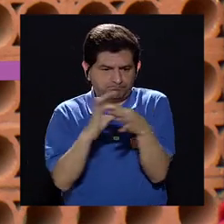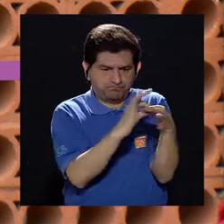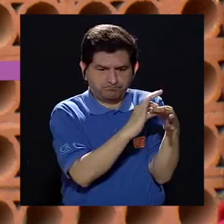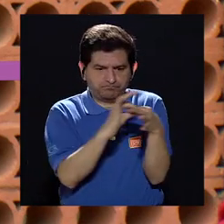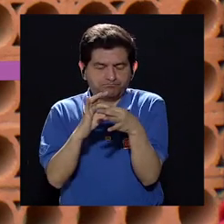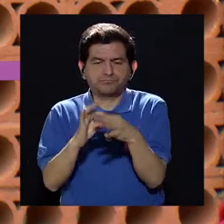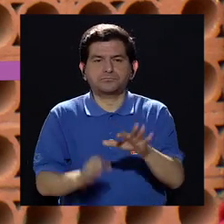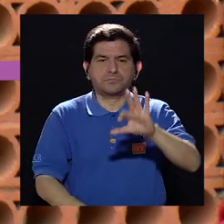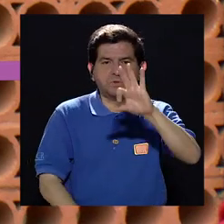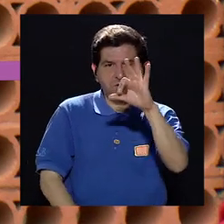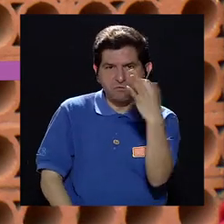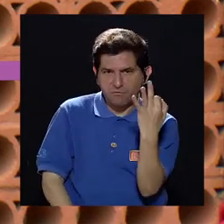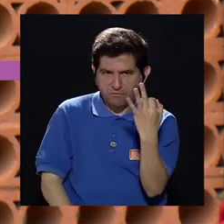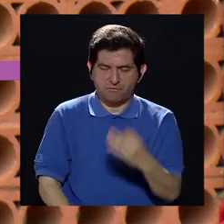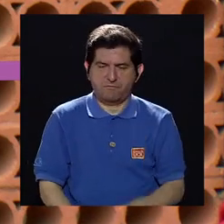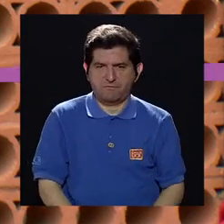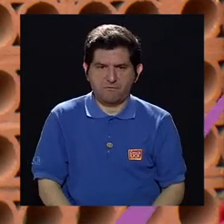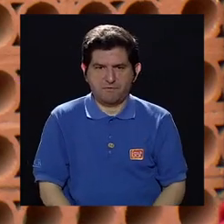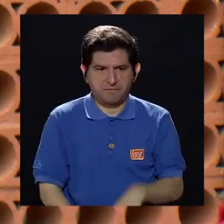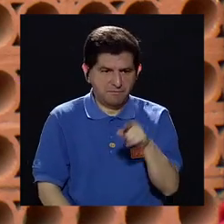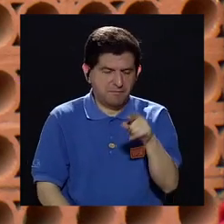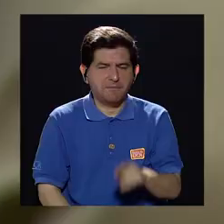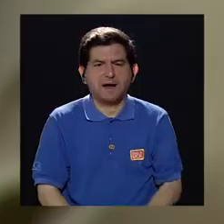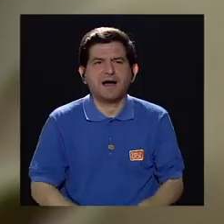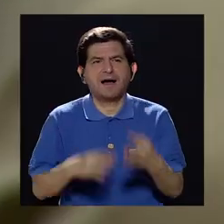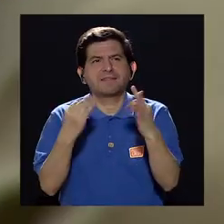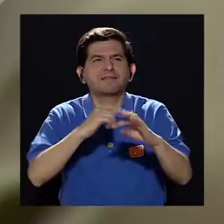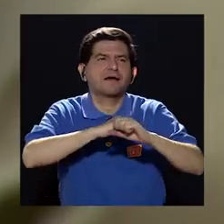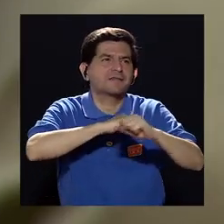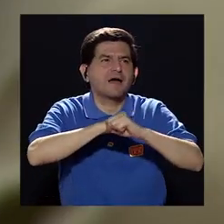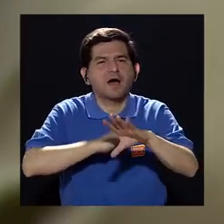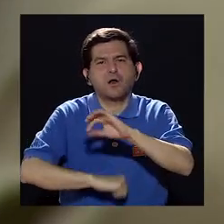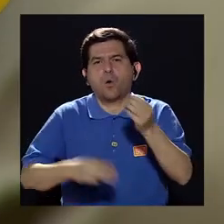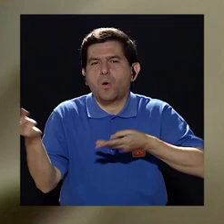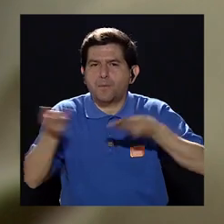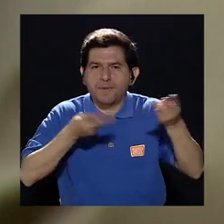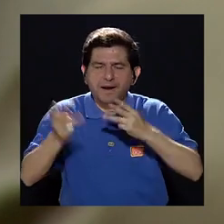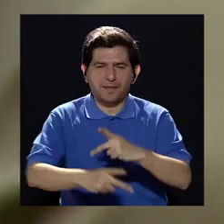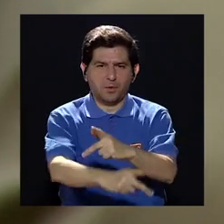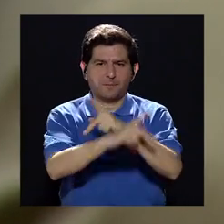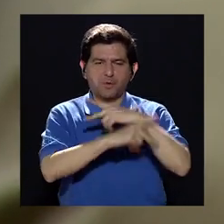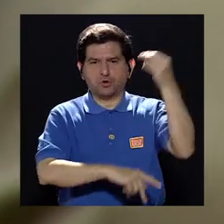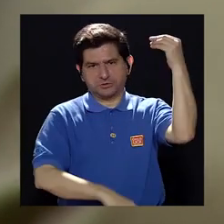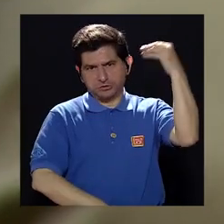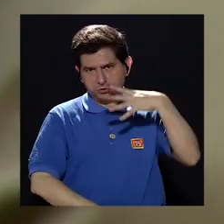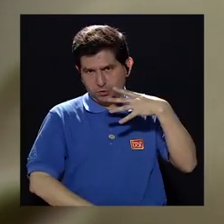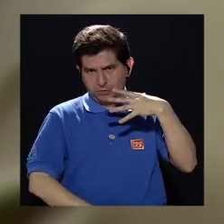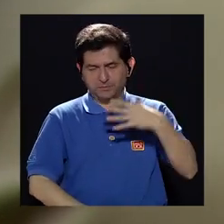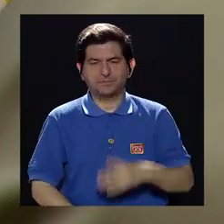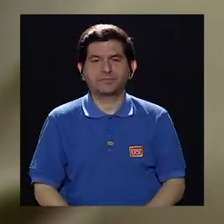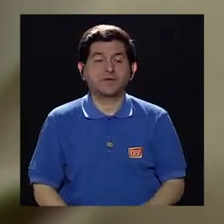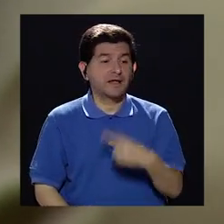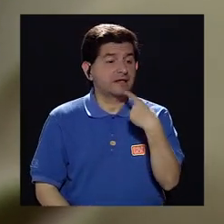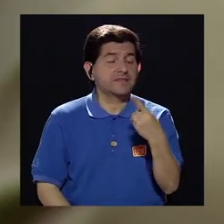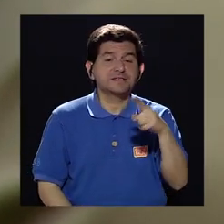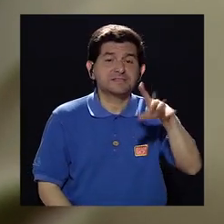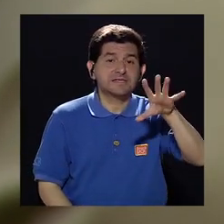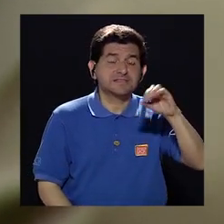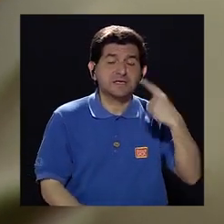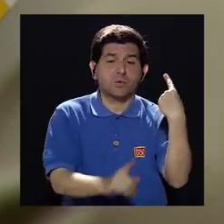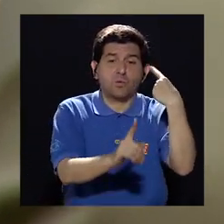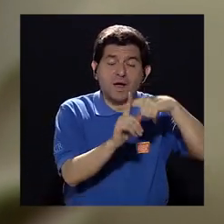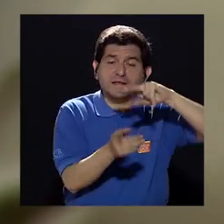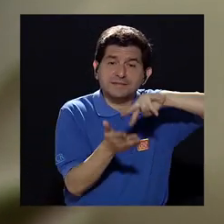la manera de publicitar o mercadear los protectores solares y el que diga